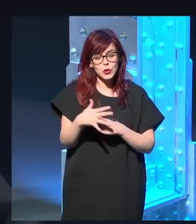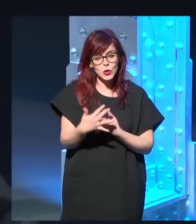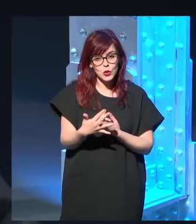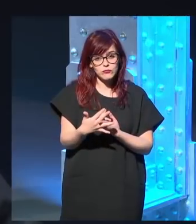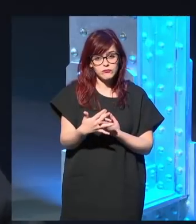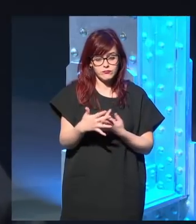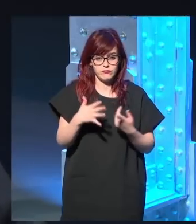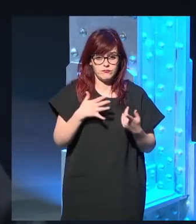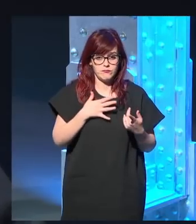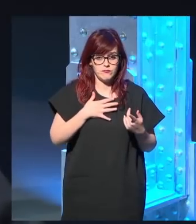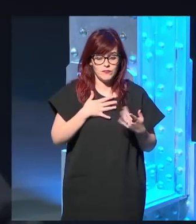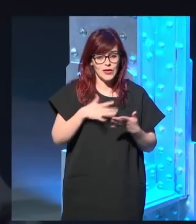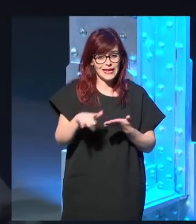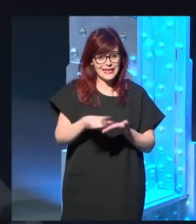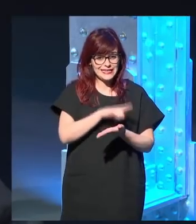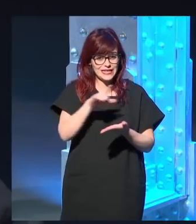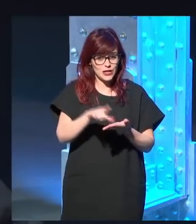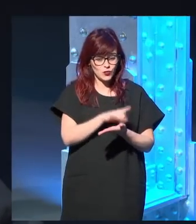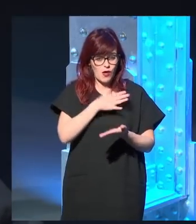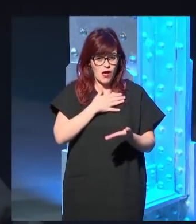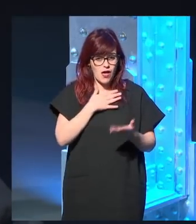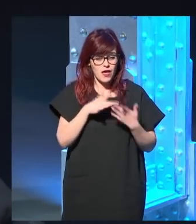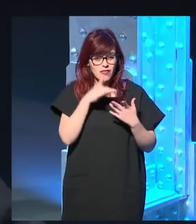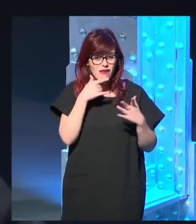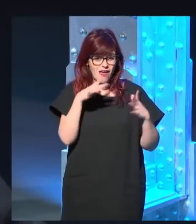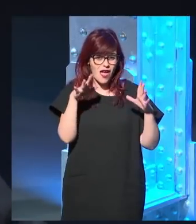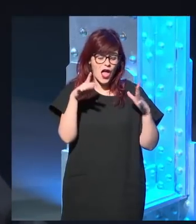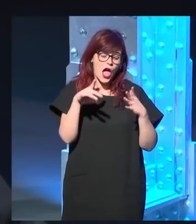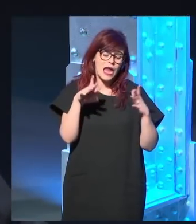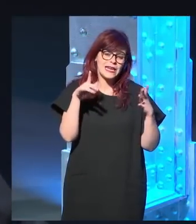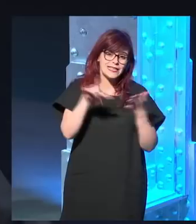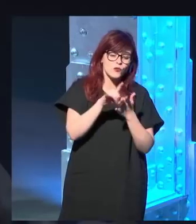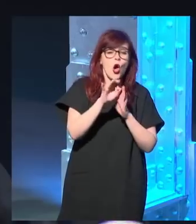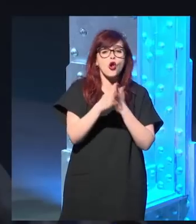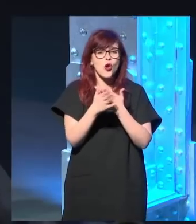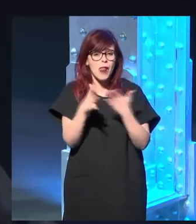literatura gótica, de la novela gótica,